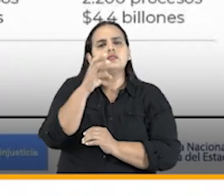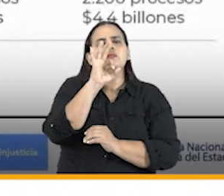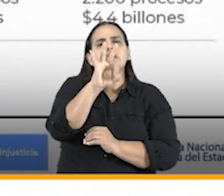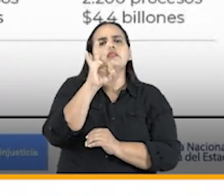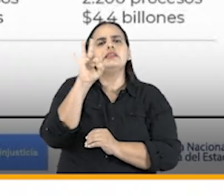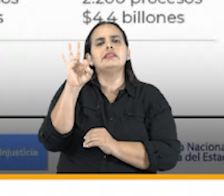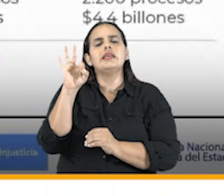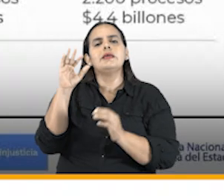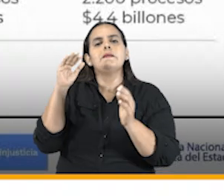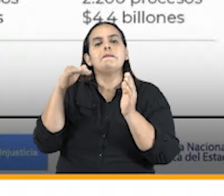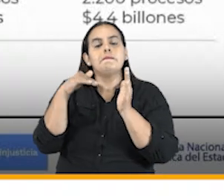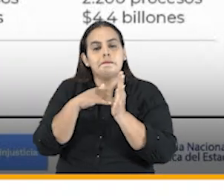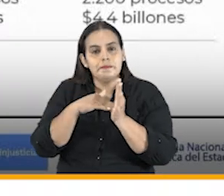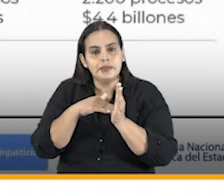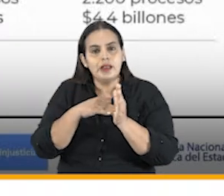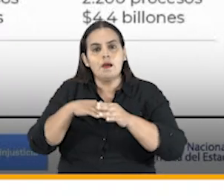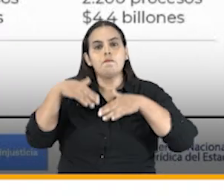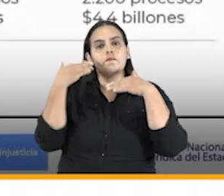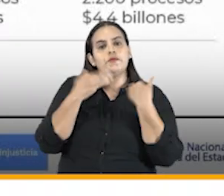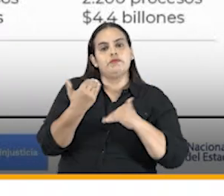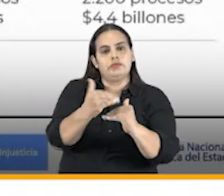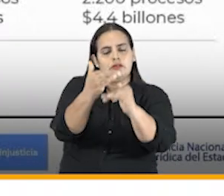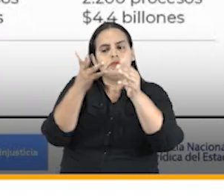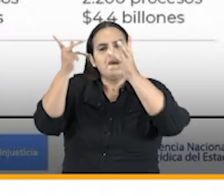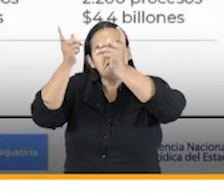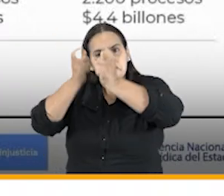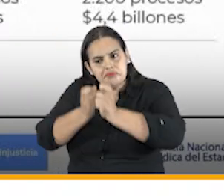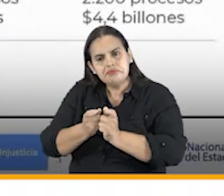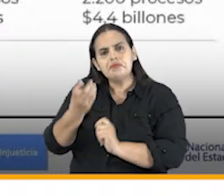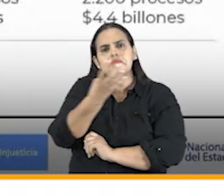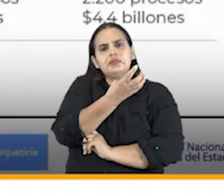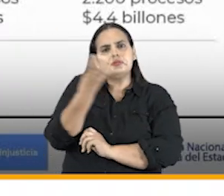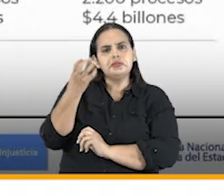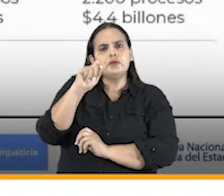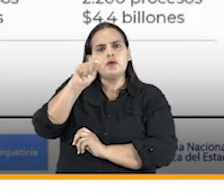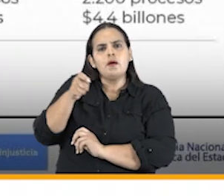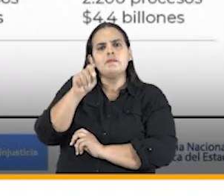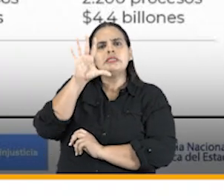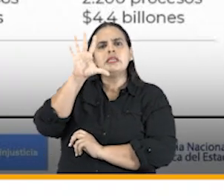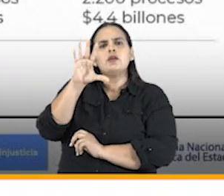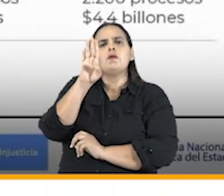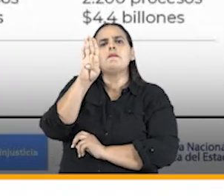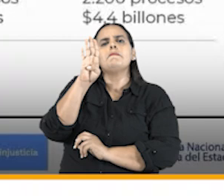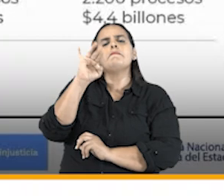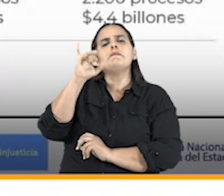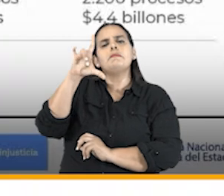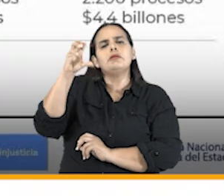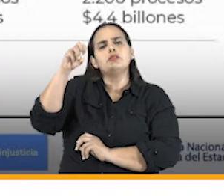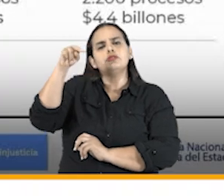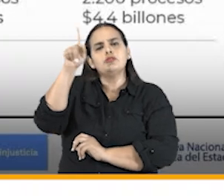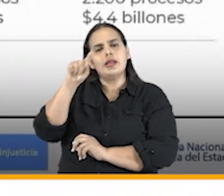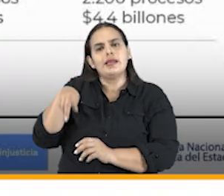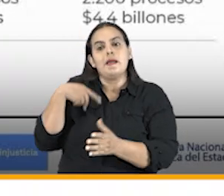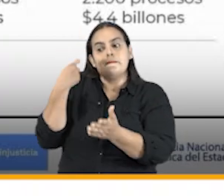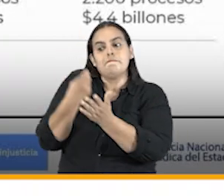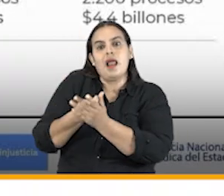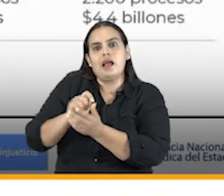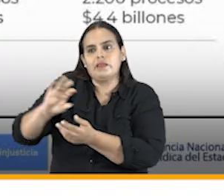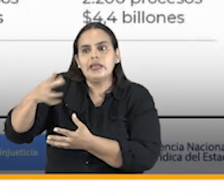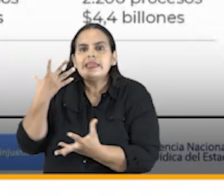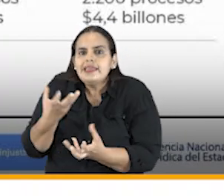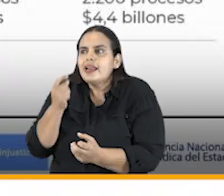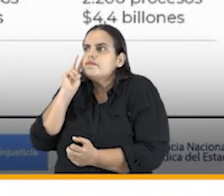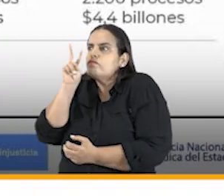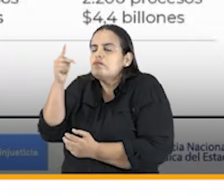procesos que suman 400,5 billones de pesos en pretensiones en cuanto a